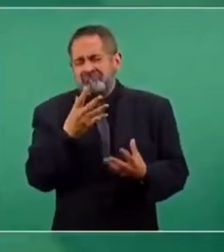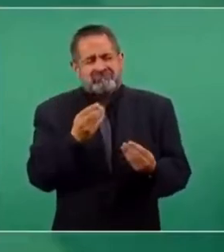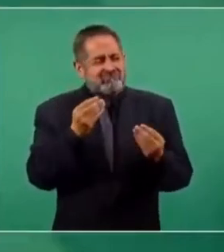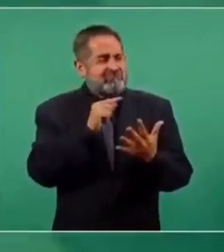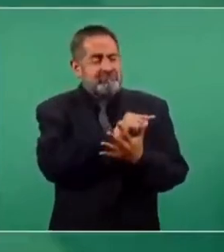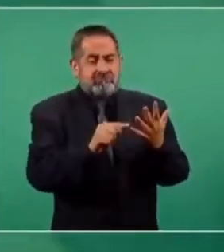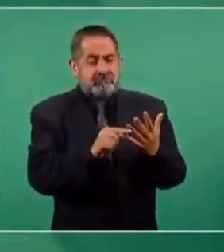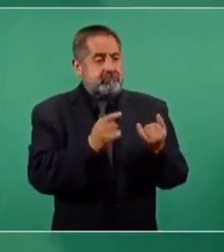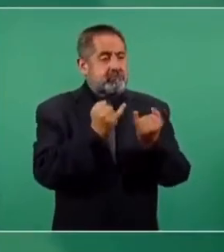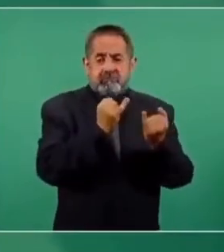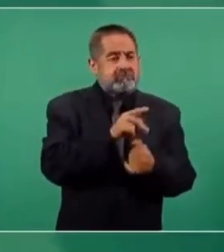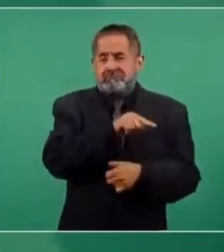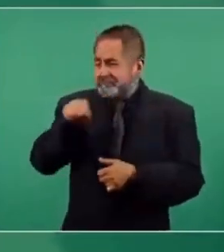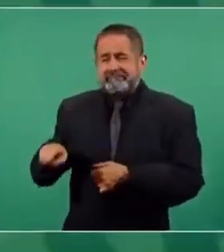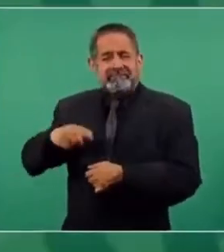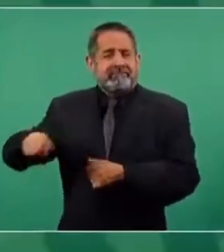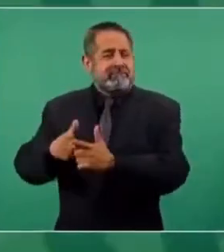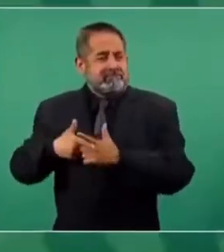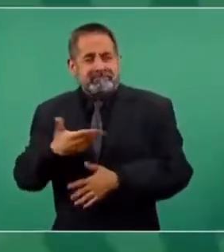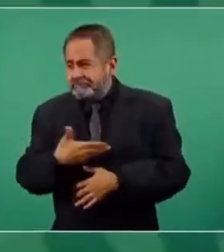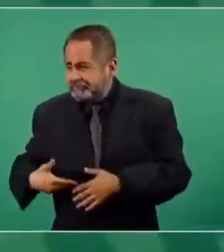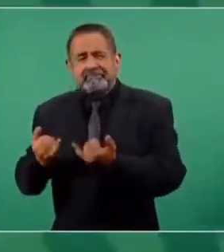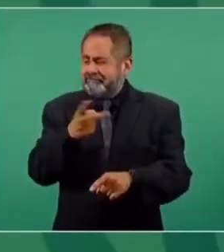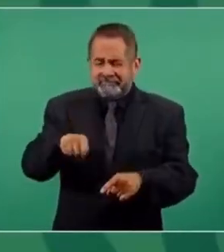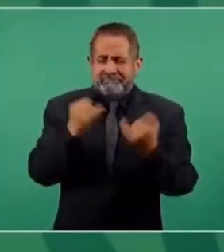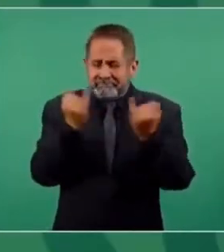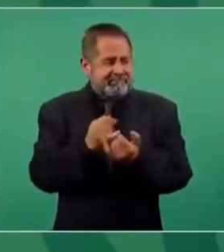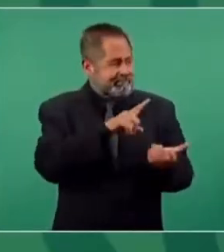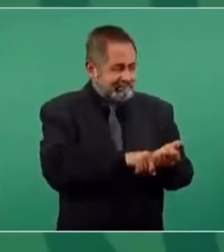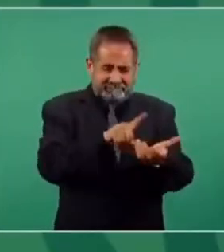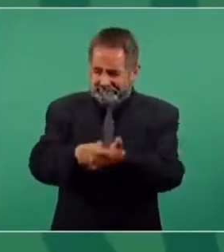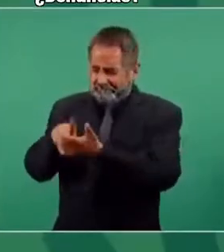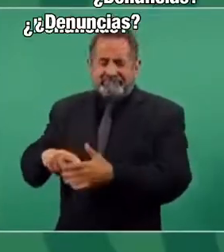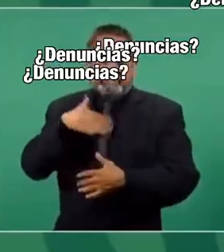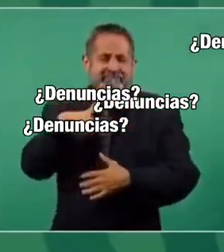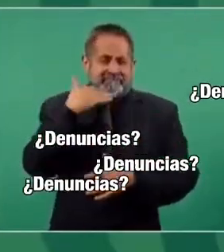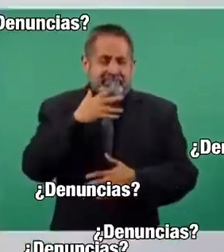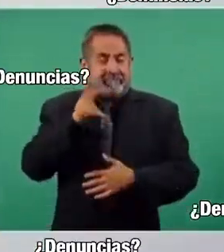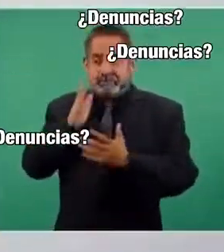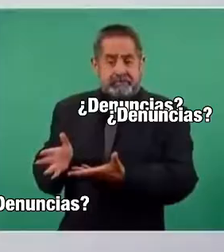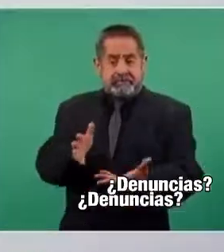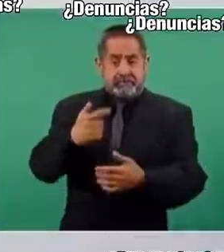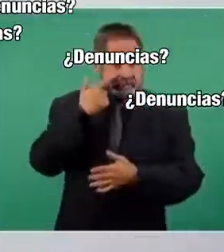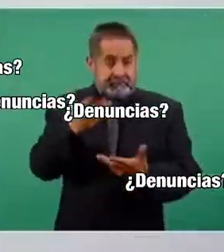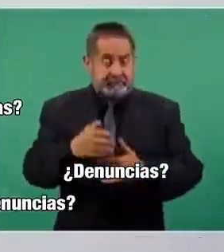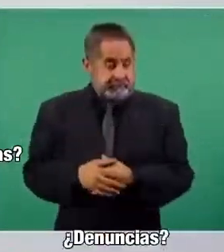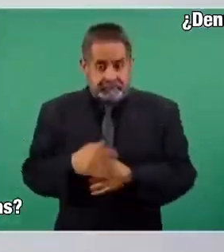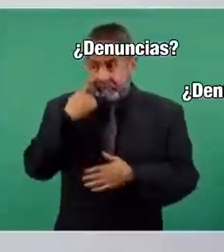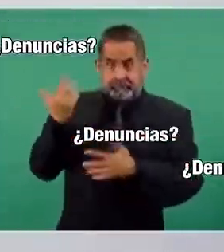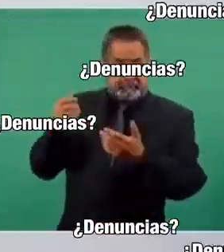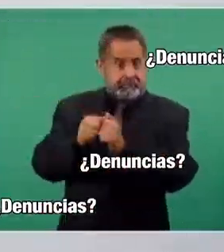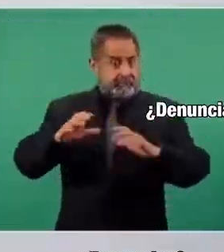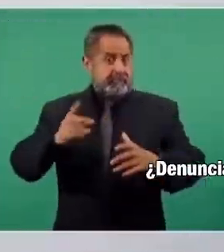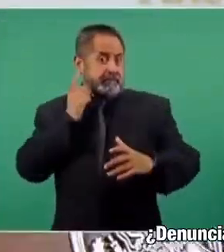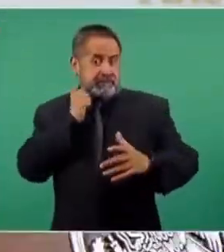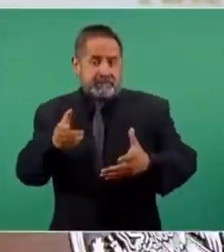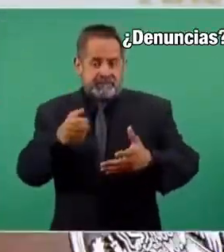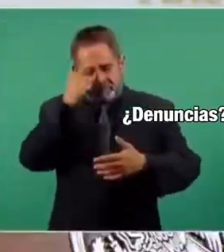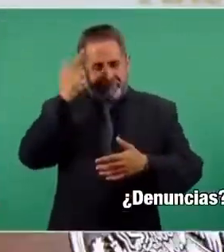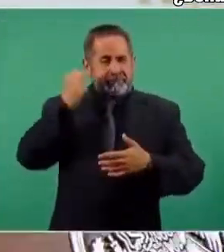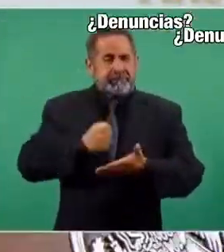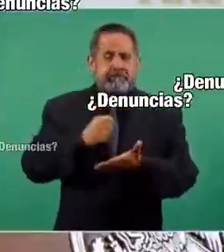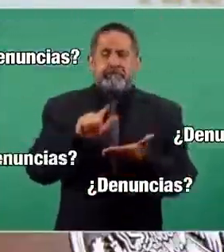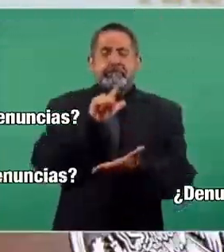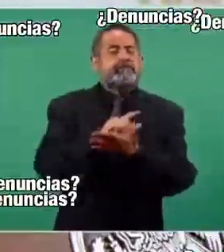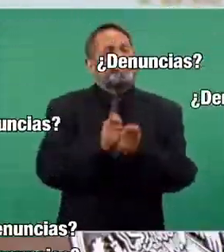como el Poder Ejecutivo, como el Poder Legislativo. Pruebas, pruebas, pues miren lo que hicieron con el Poder Legislativo para aprobar